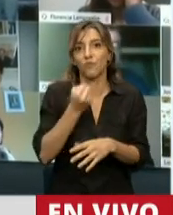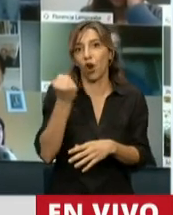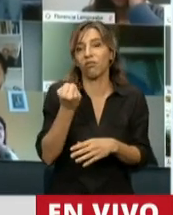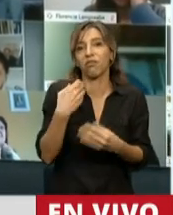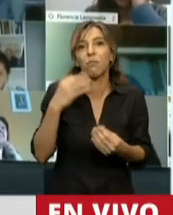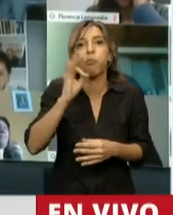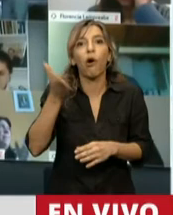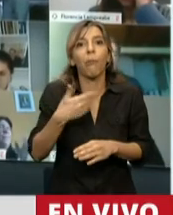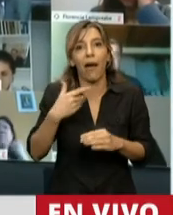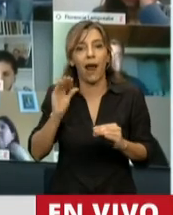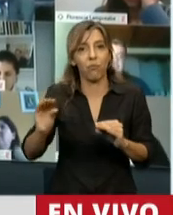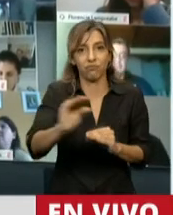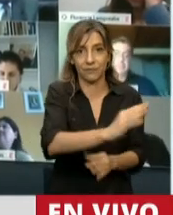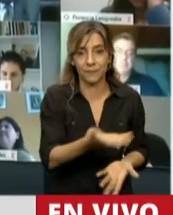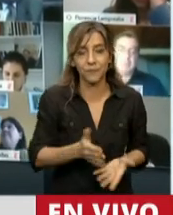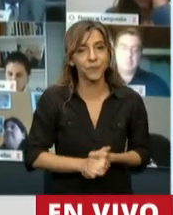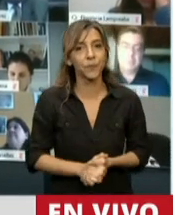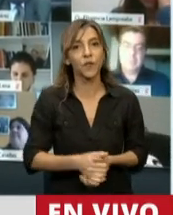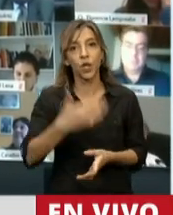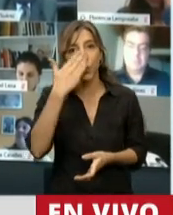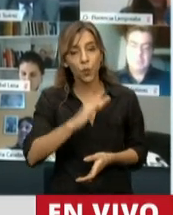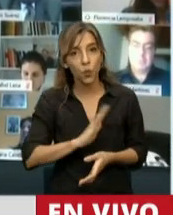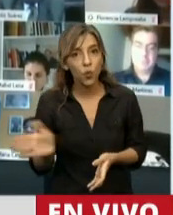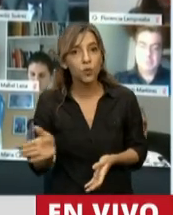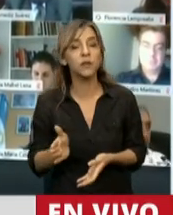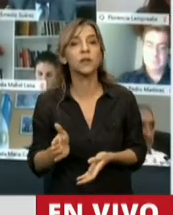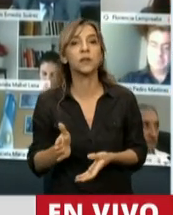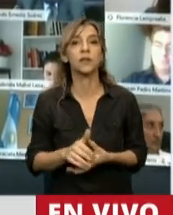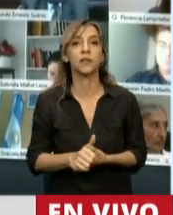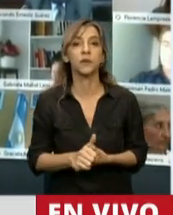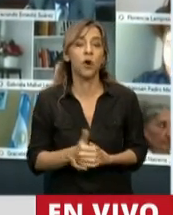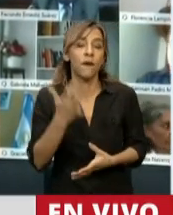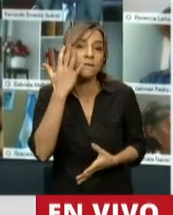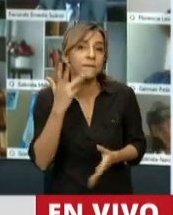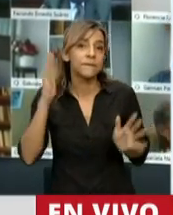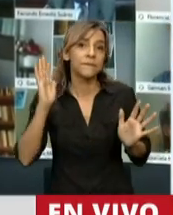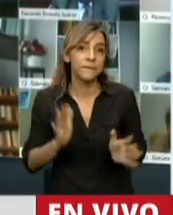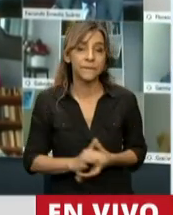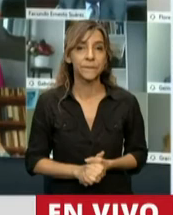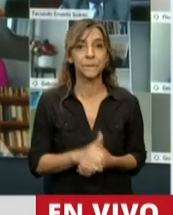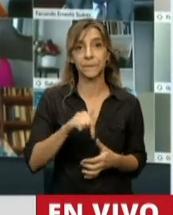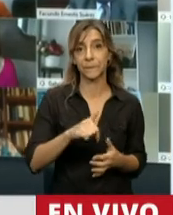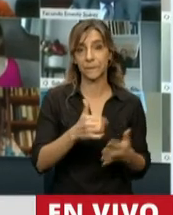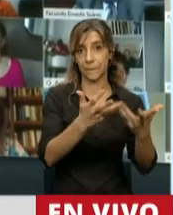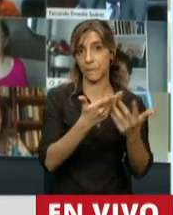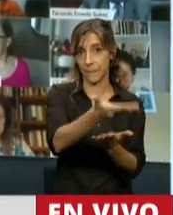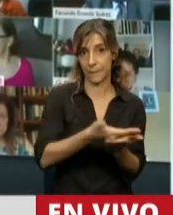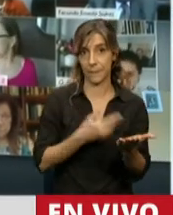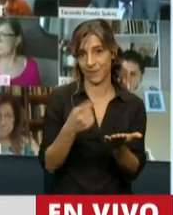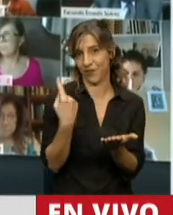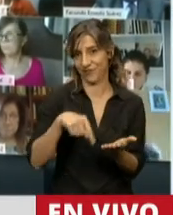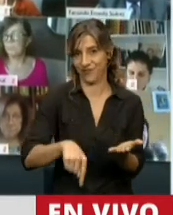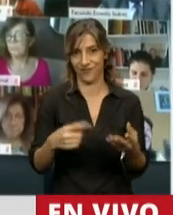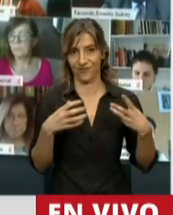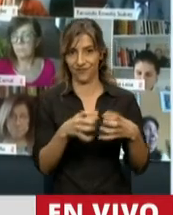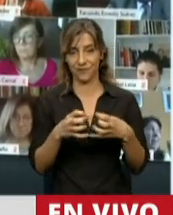quiero agradecerle, que soy sincero, a mí me hubiera gustado, señor presidente, que en este proyecto que estamos tratando,